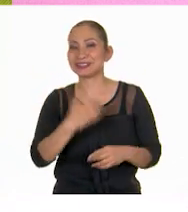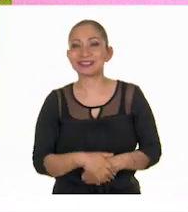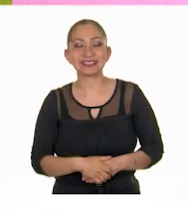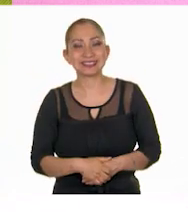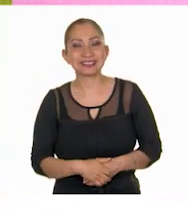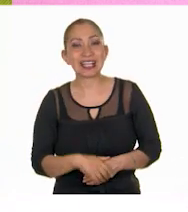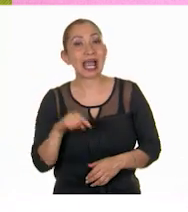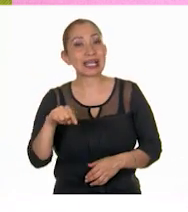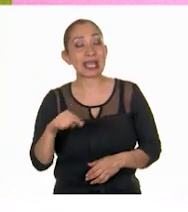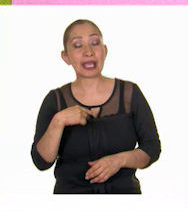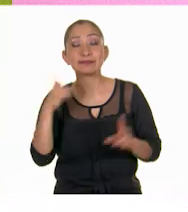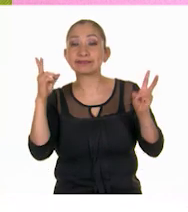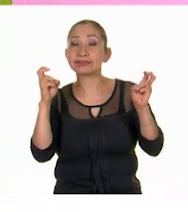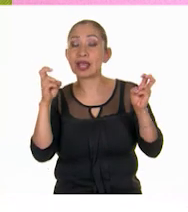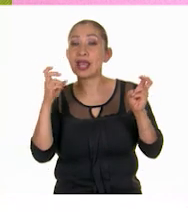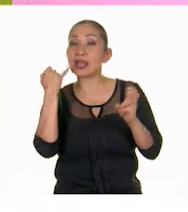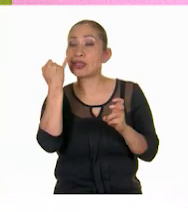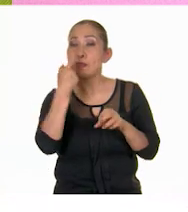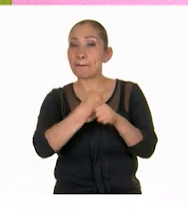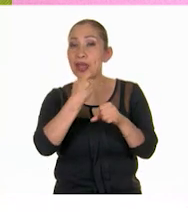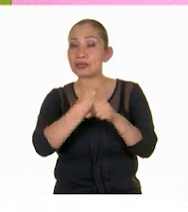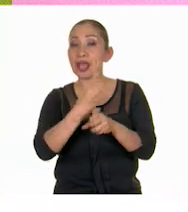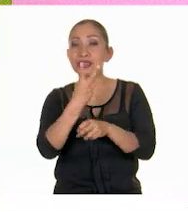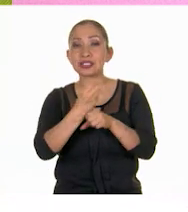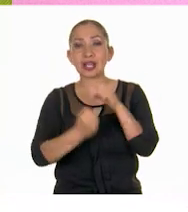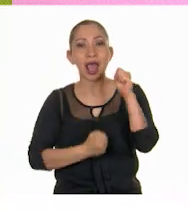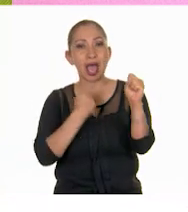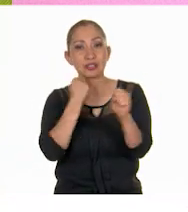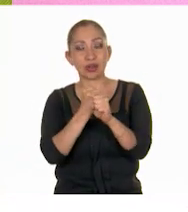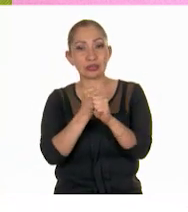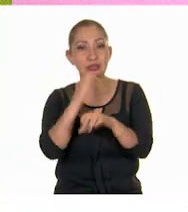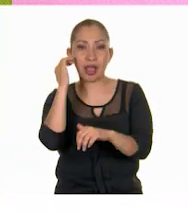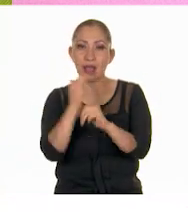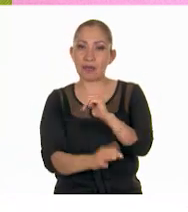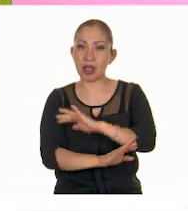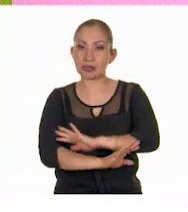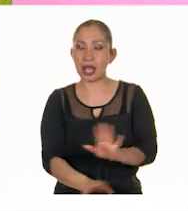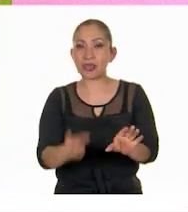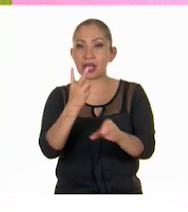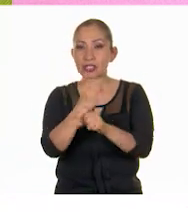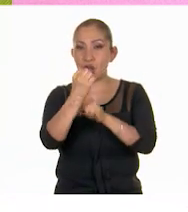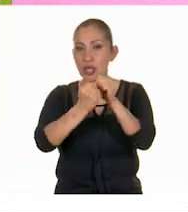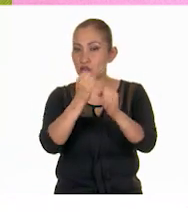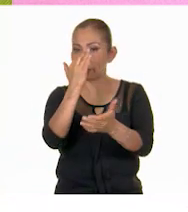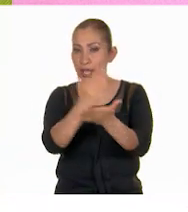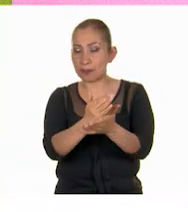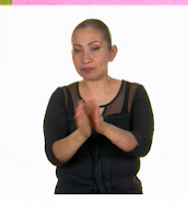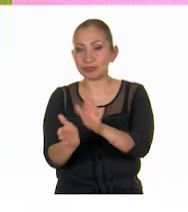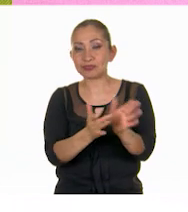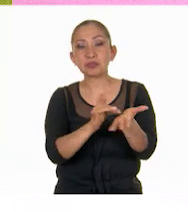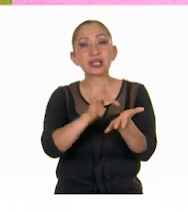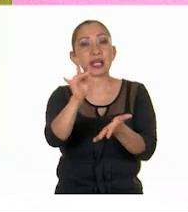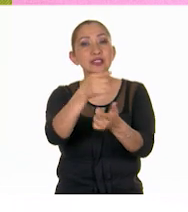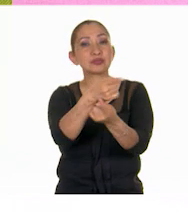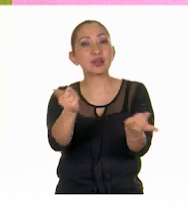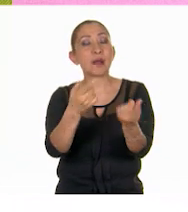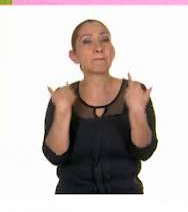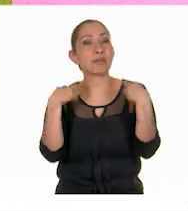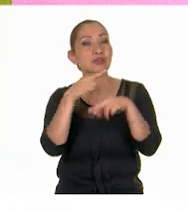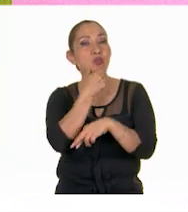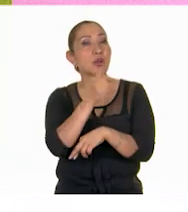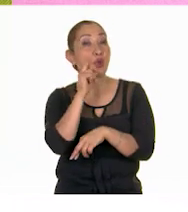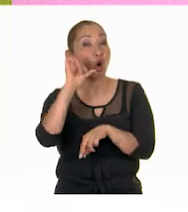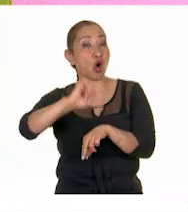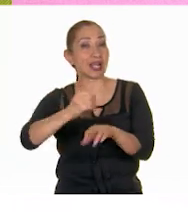en su asignatura lengua materna de tercer grado. Hasta aquí terminamos con tercero de primaria. Le damos las gracias a las maestras y a los